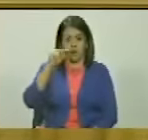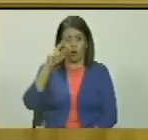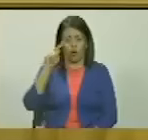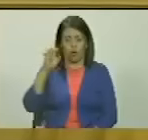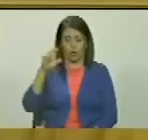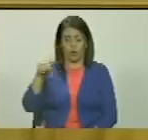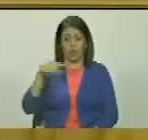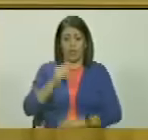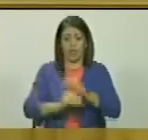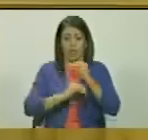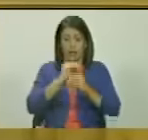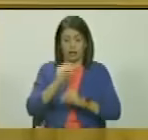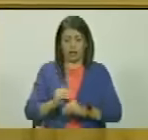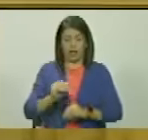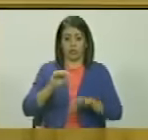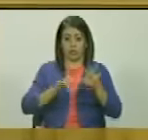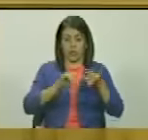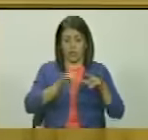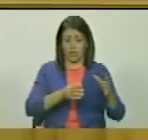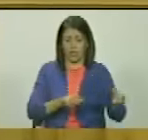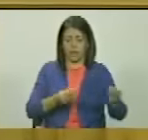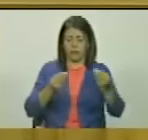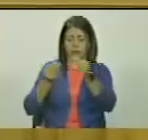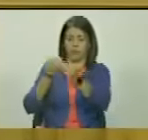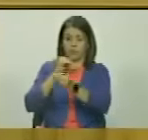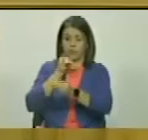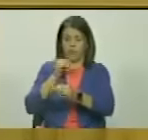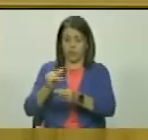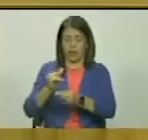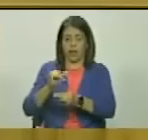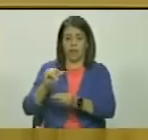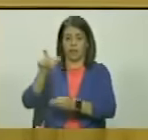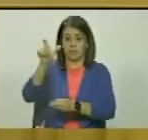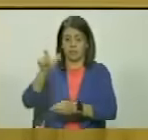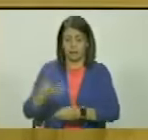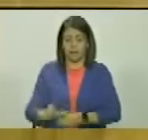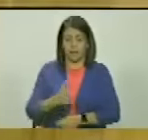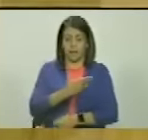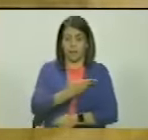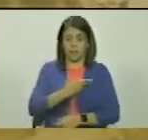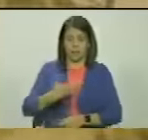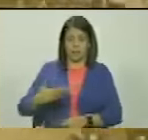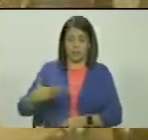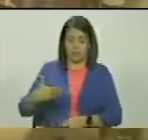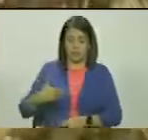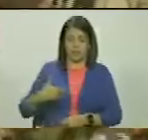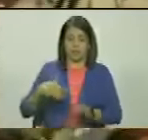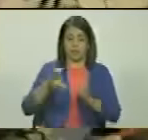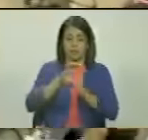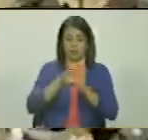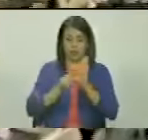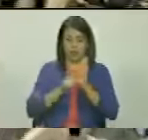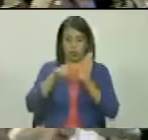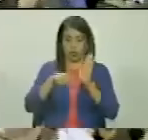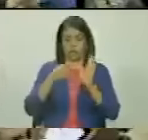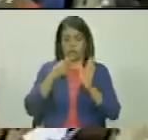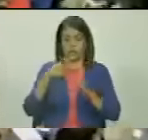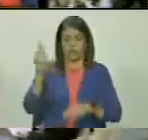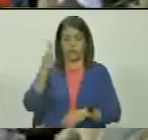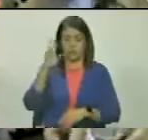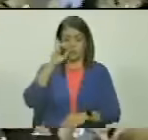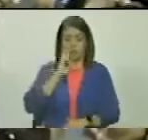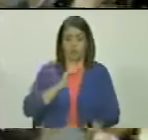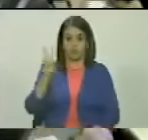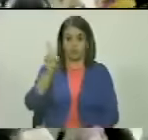sírvanse por secretaría informarse al ciudadano presidente constitucional de la república